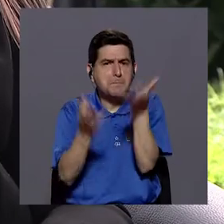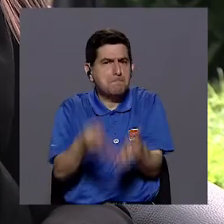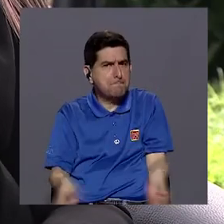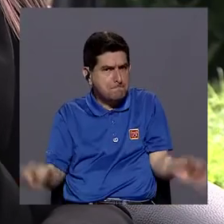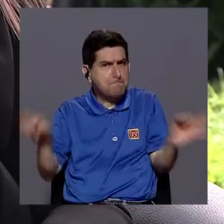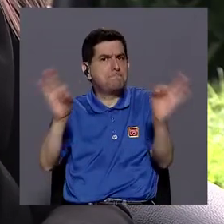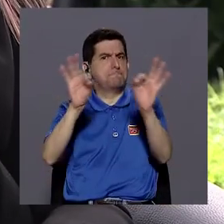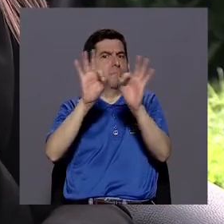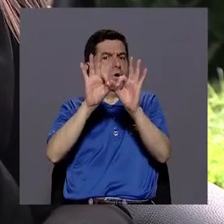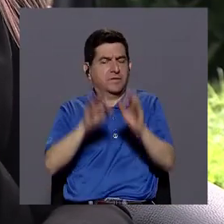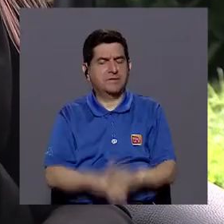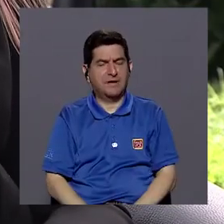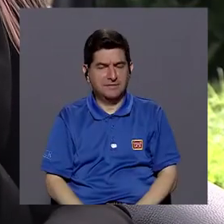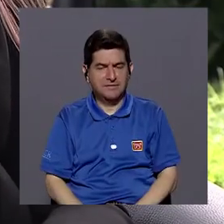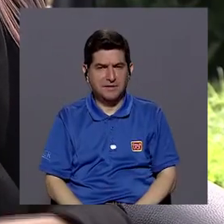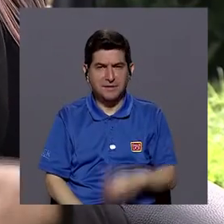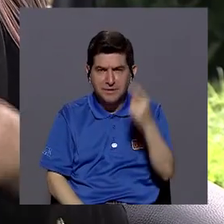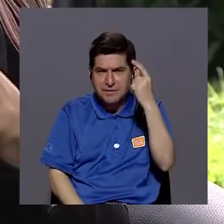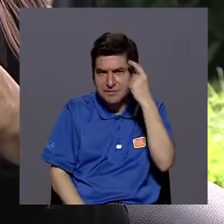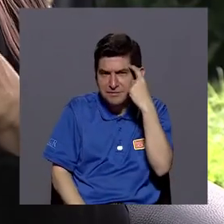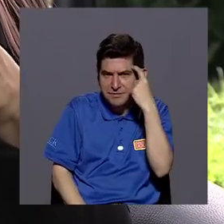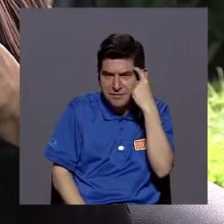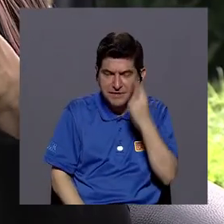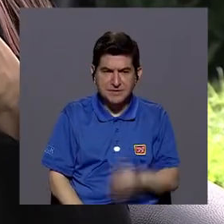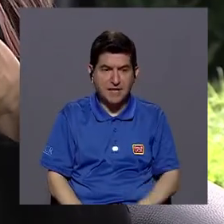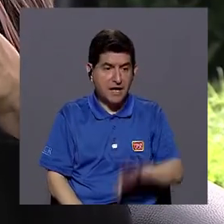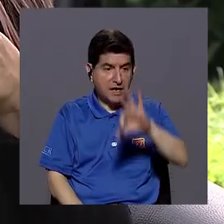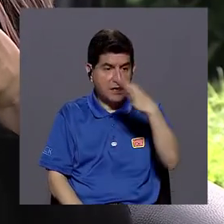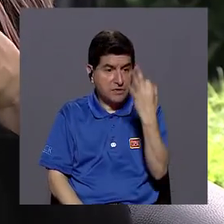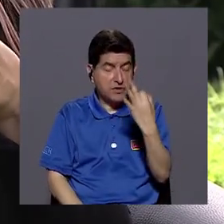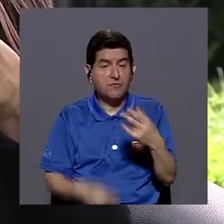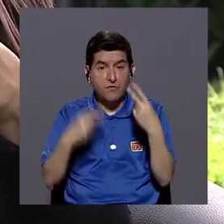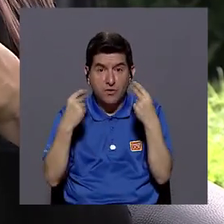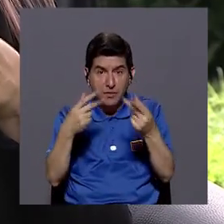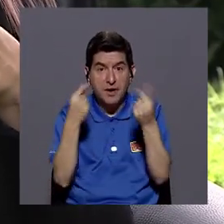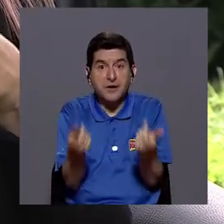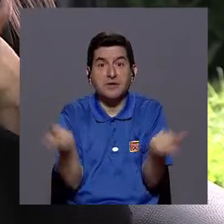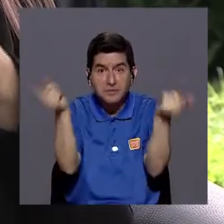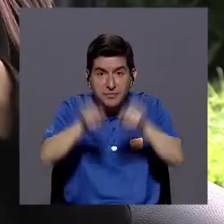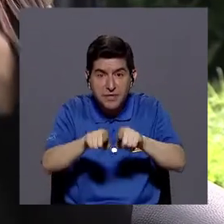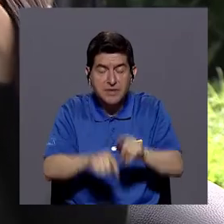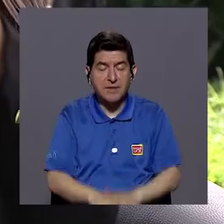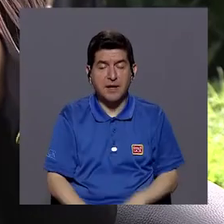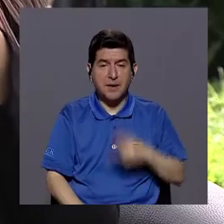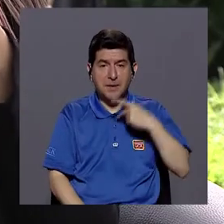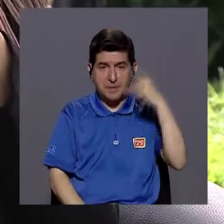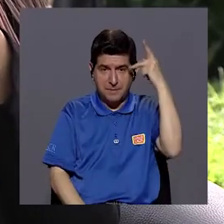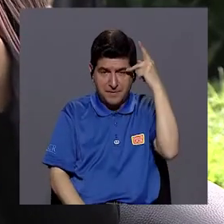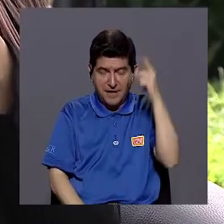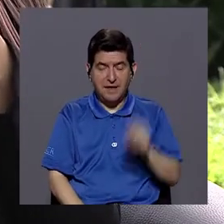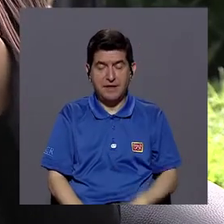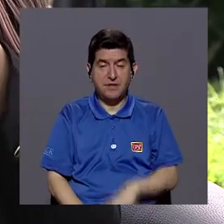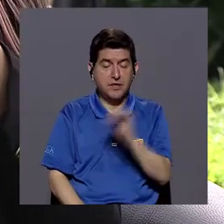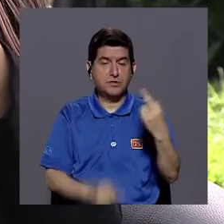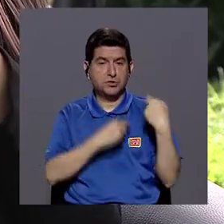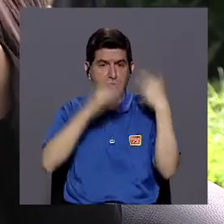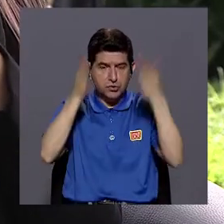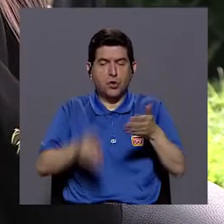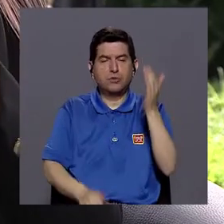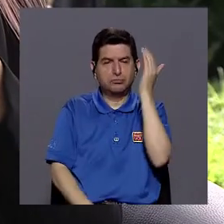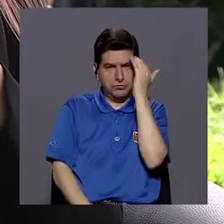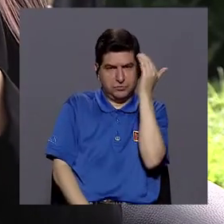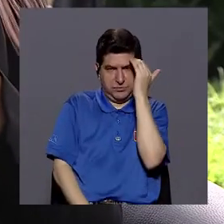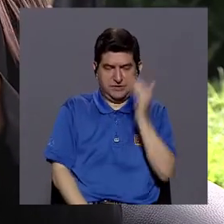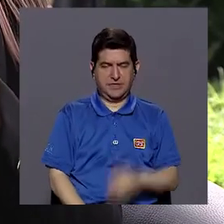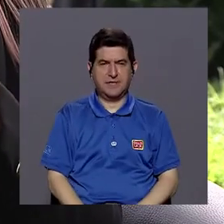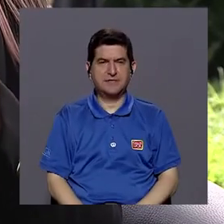fundamental que como este crecimiento sea de una forma tan acelerada, los padres, madres y personas encargadas tomemos conciencia. O